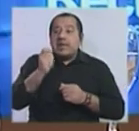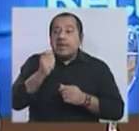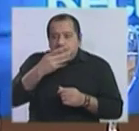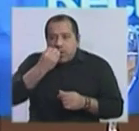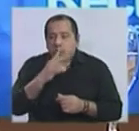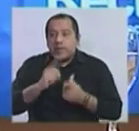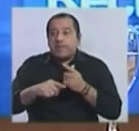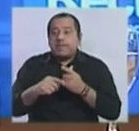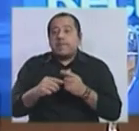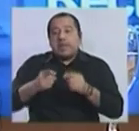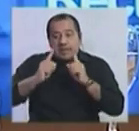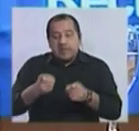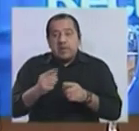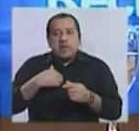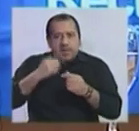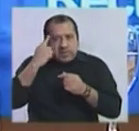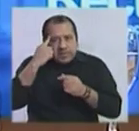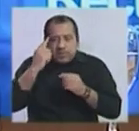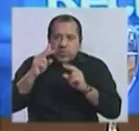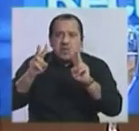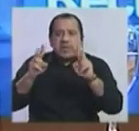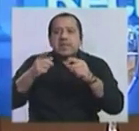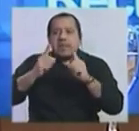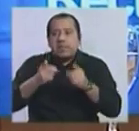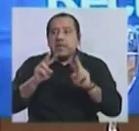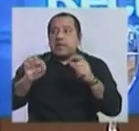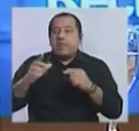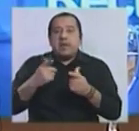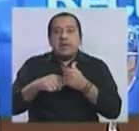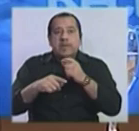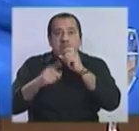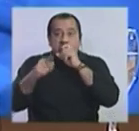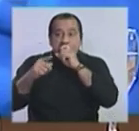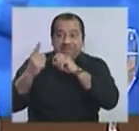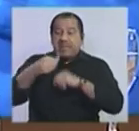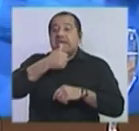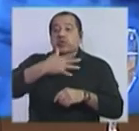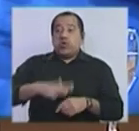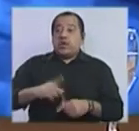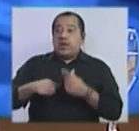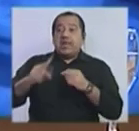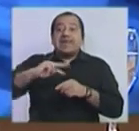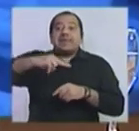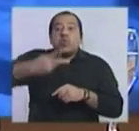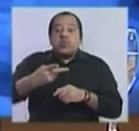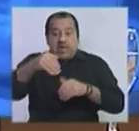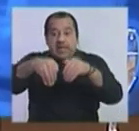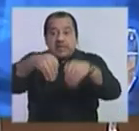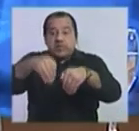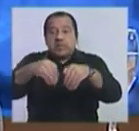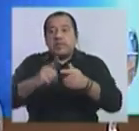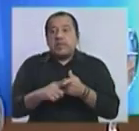Y también analizamos el comportamiento histórico con la corta historia que tiene las segundas vueltas también.